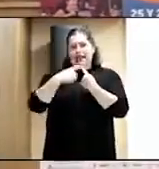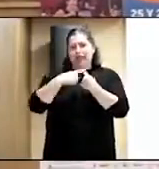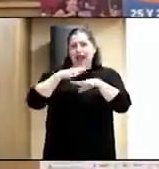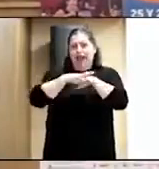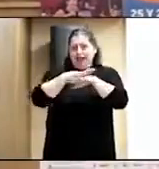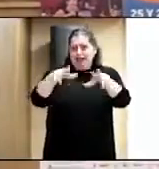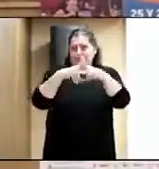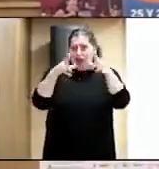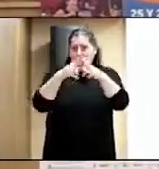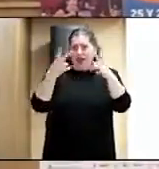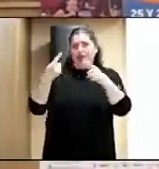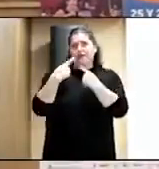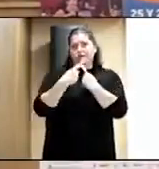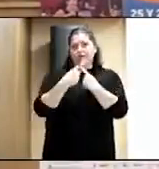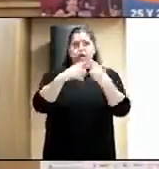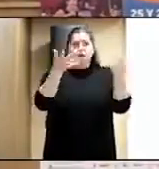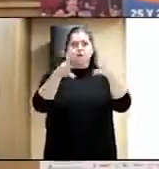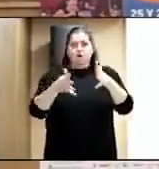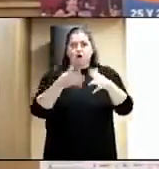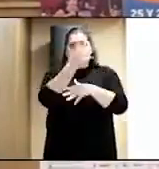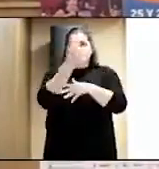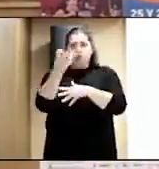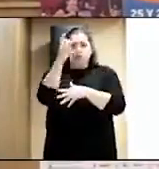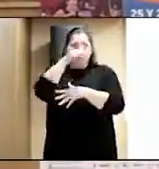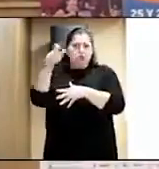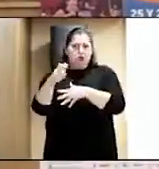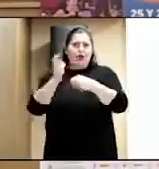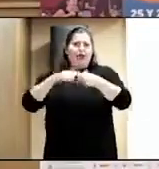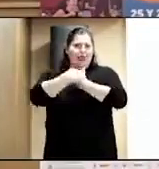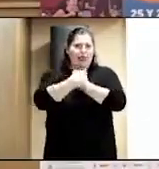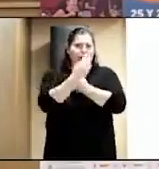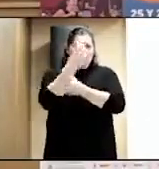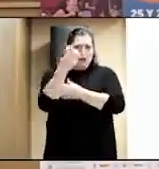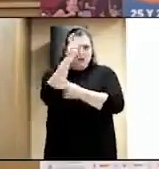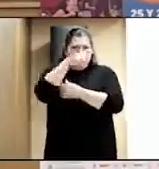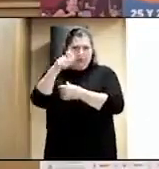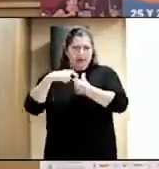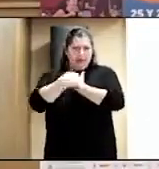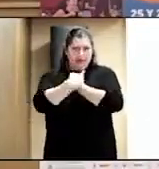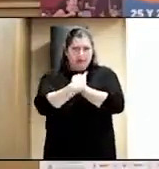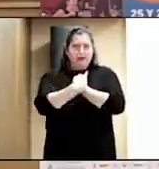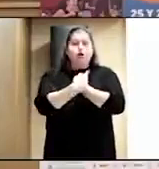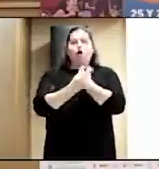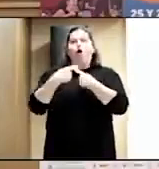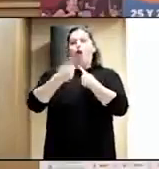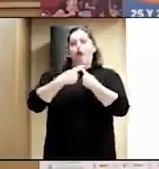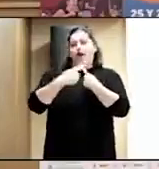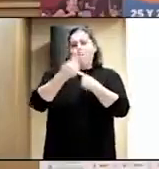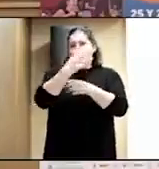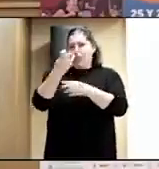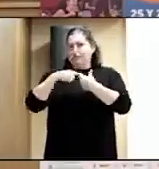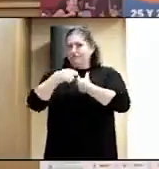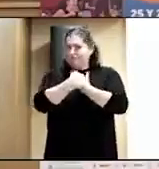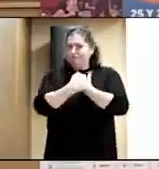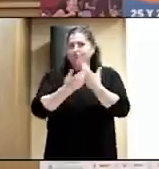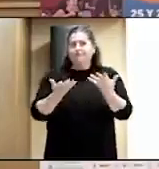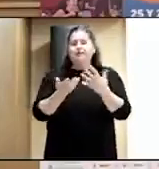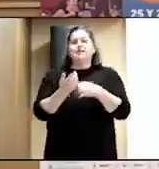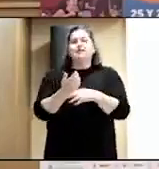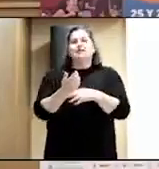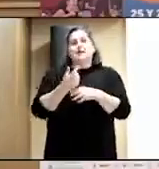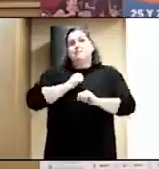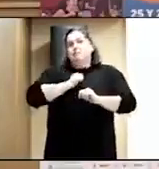redes, que hay más de 400 personas o más de 400 de inscripciones de forma online. Así que, bueno, pues esperamos que